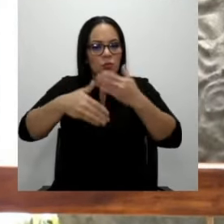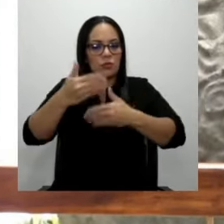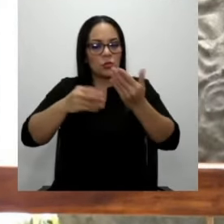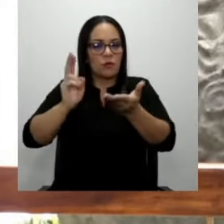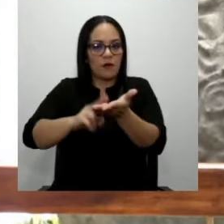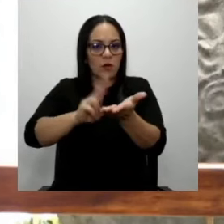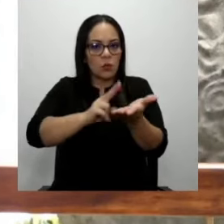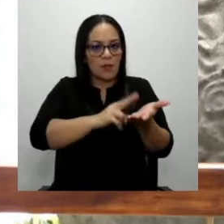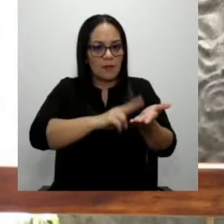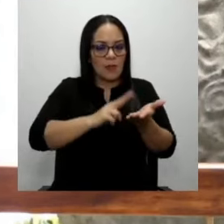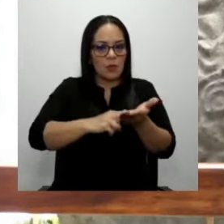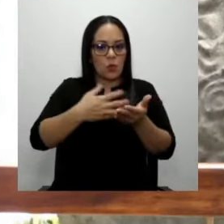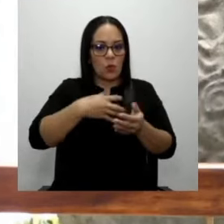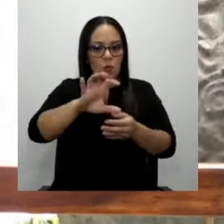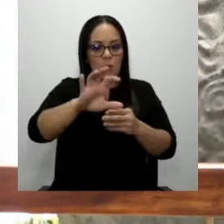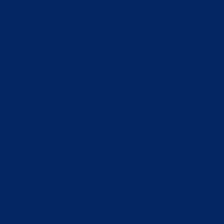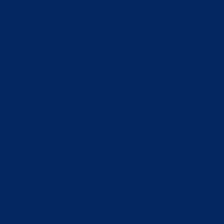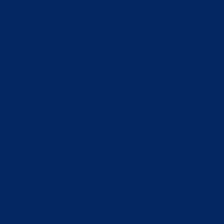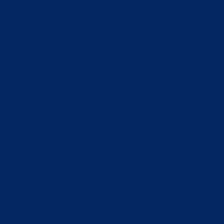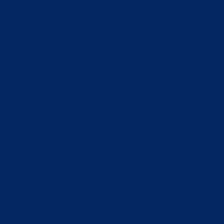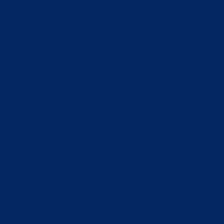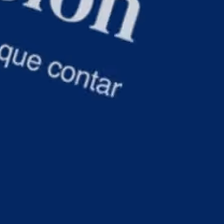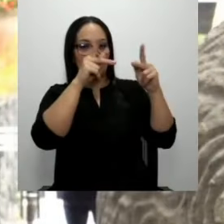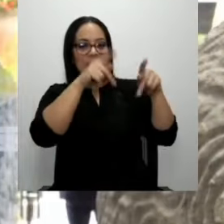reclutamiento en propiedad de las personas.